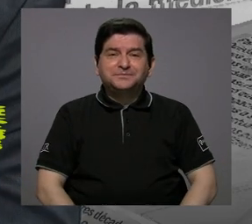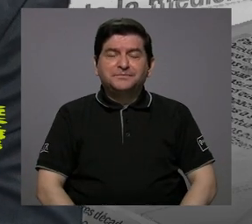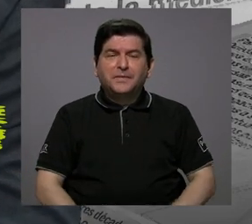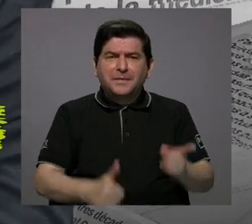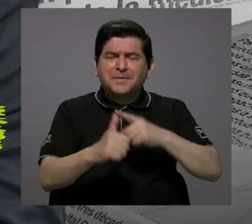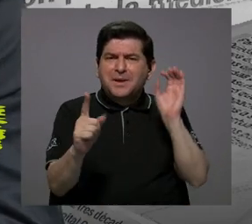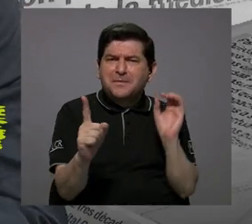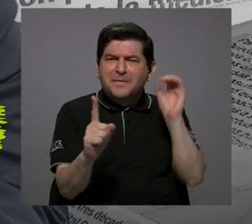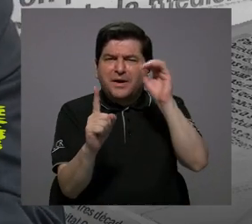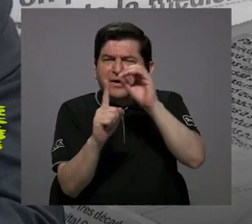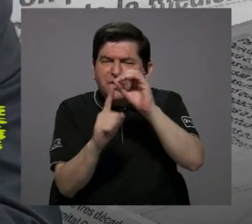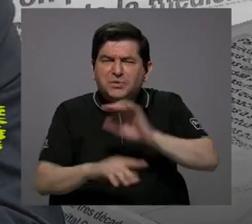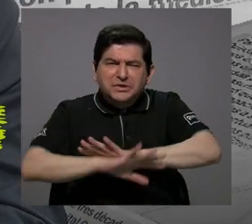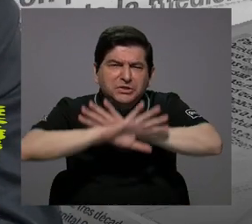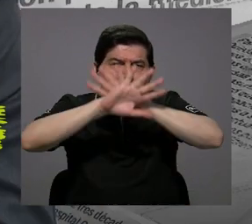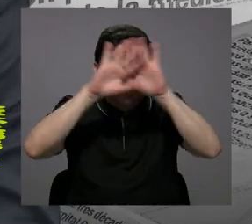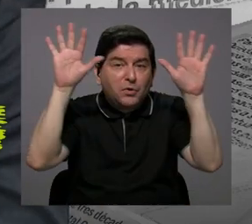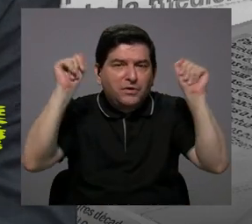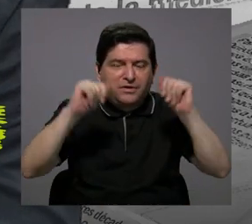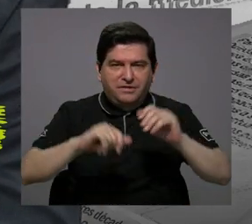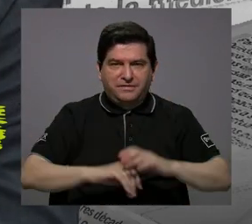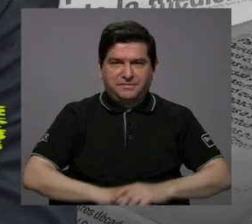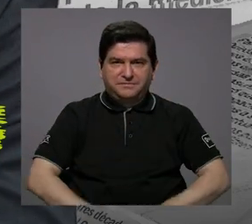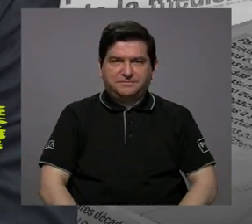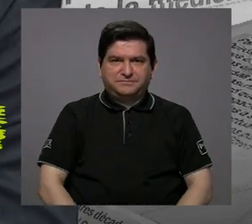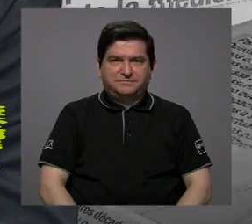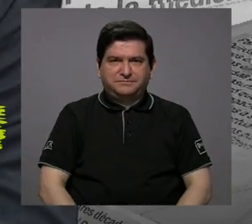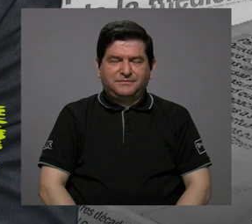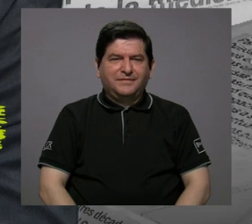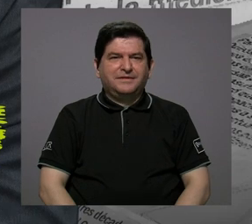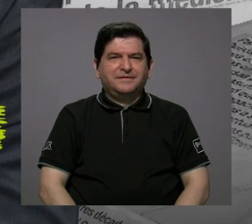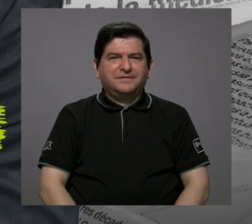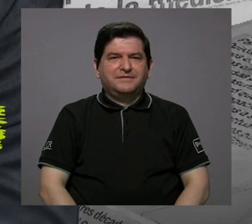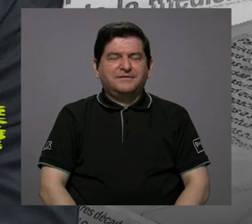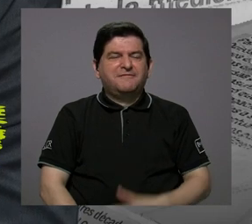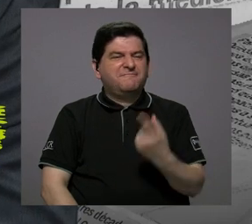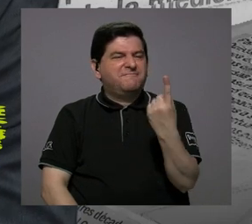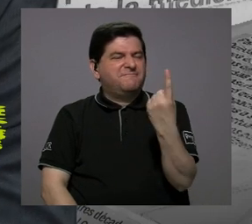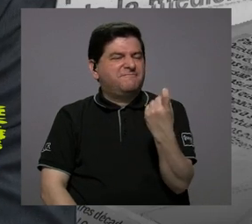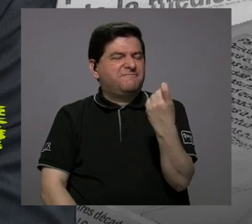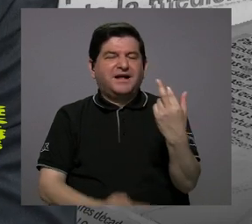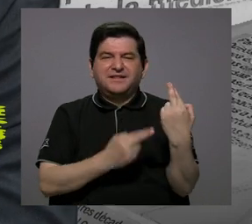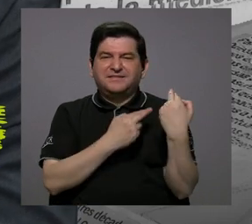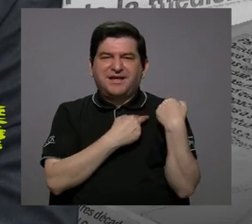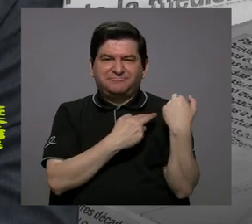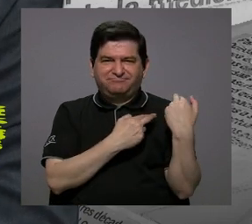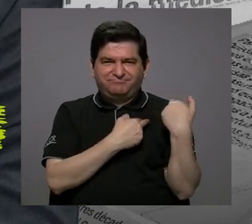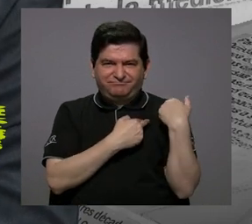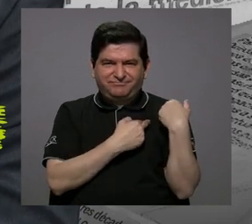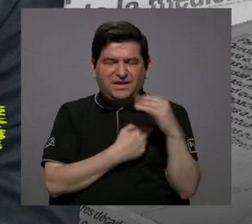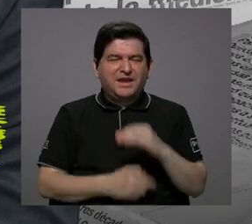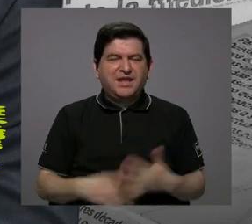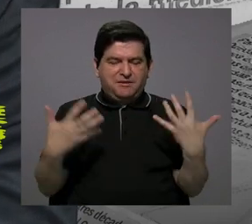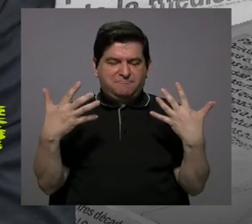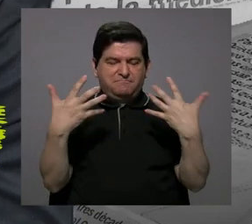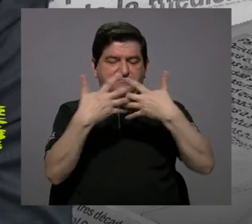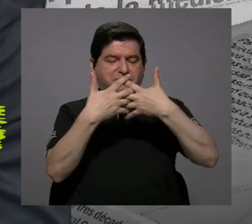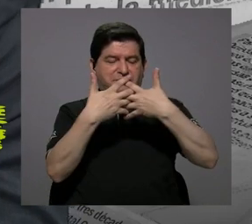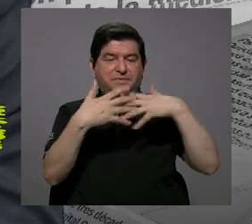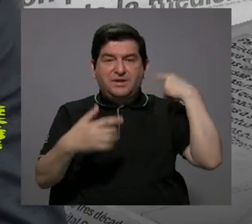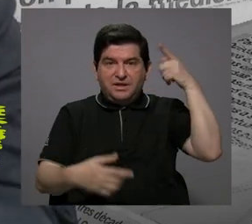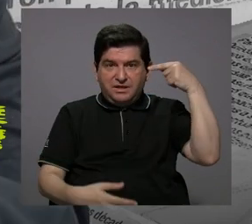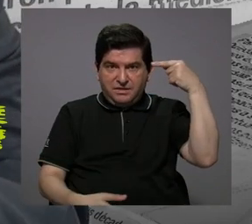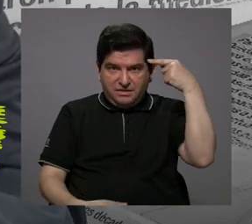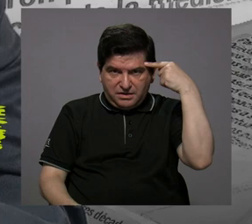primer objetivo, diría yo, claro, evidente, es esa falta de responsabilidad y concordancia de este